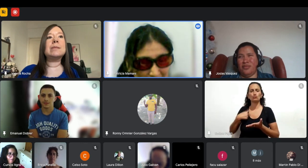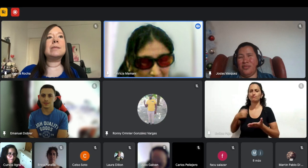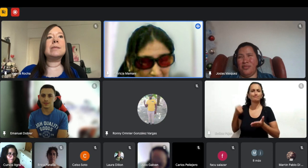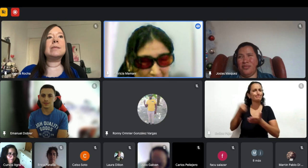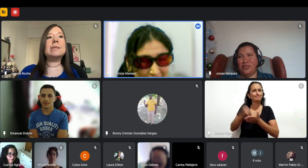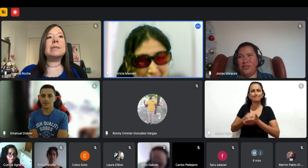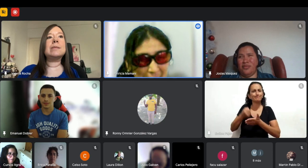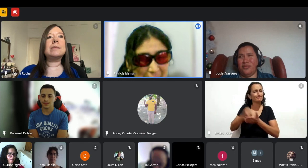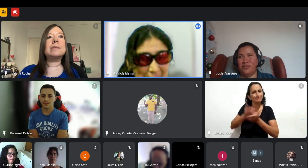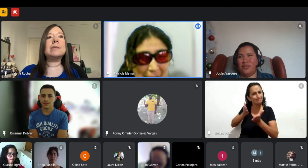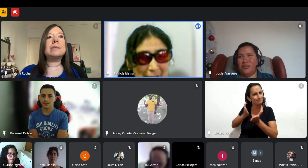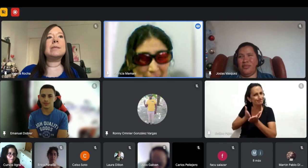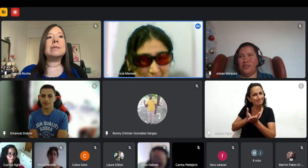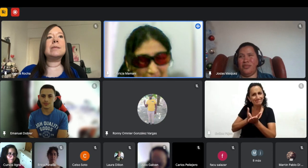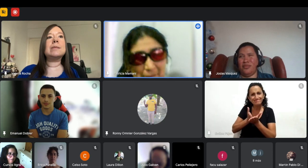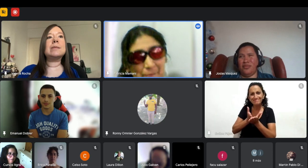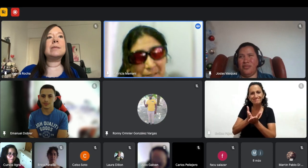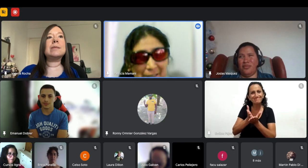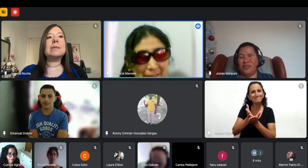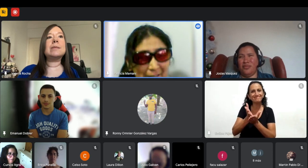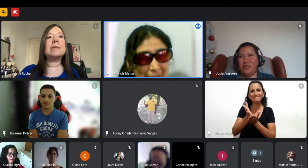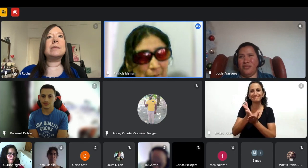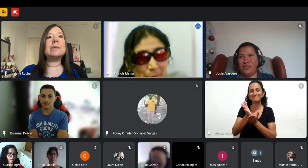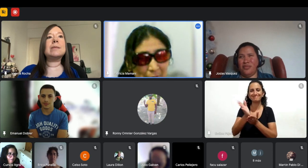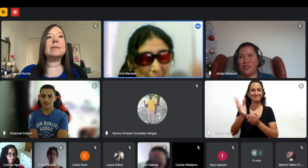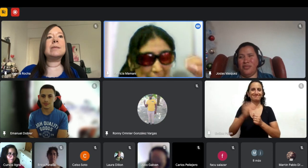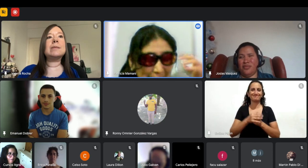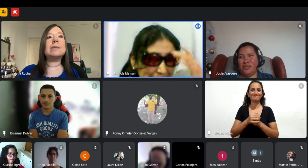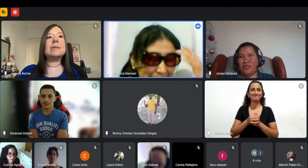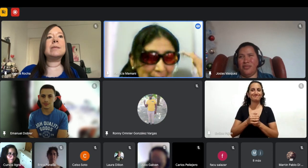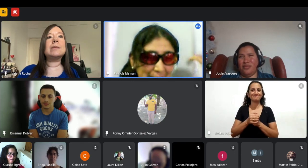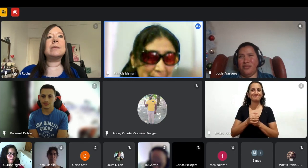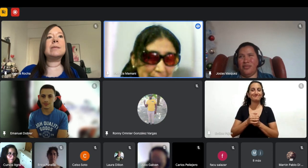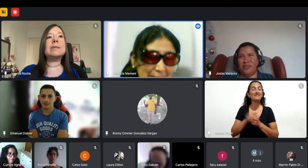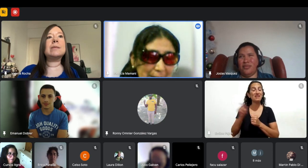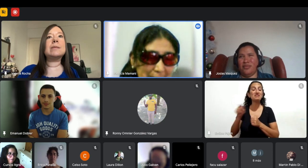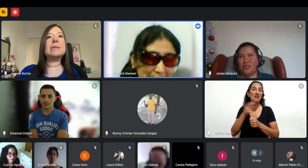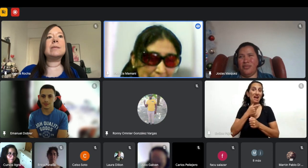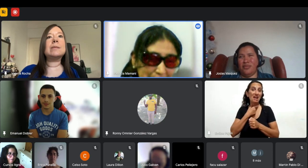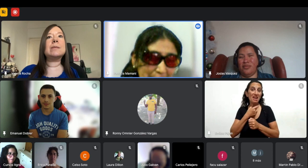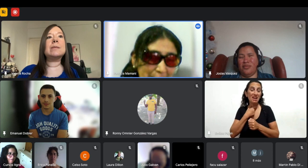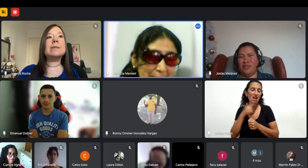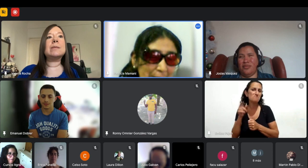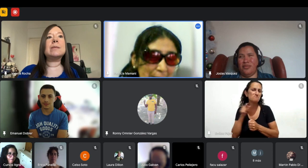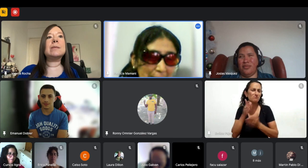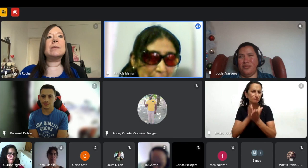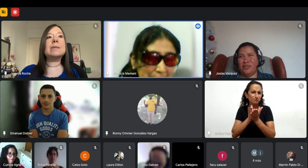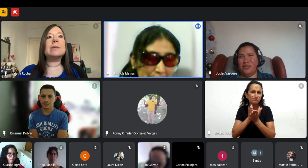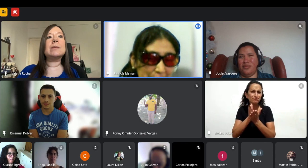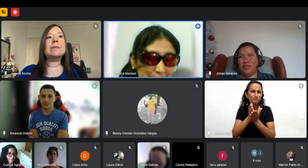sin embargo nada me veía posibilidades ahí así que seguía adelante